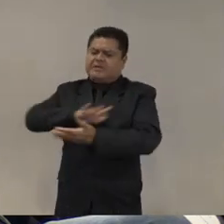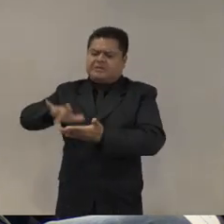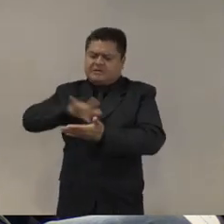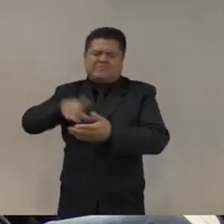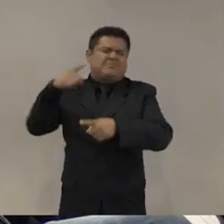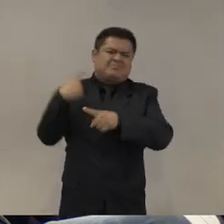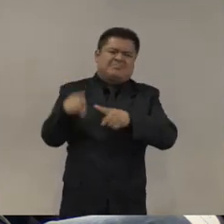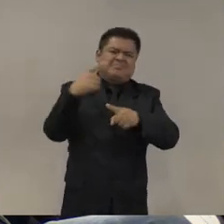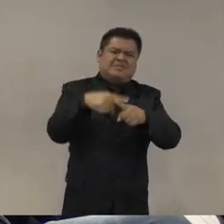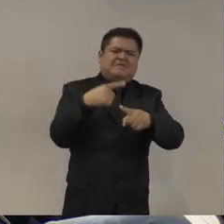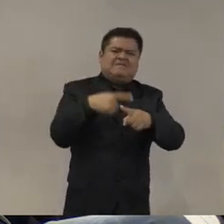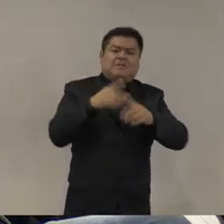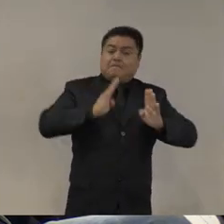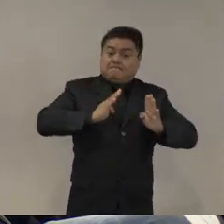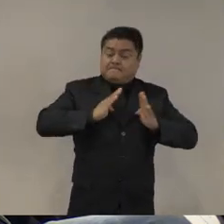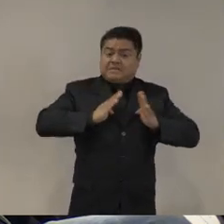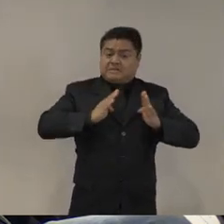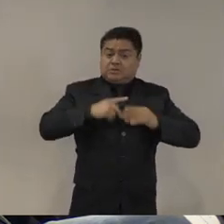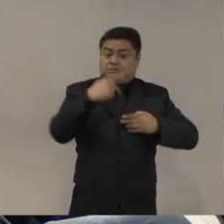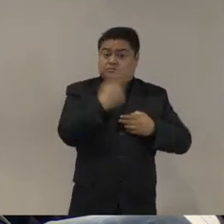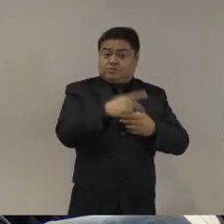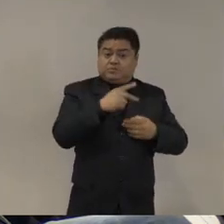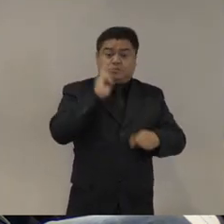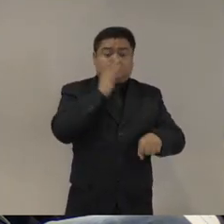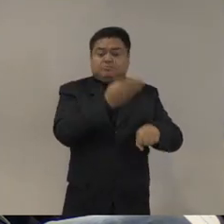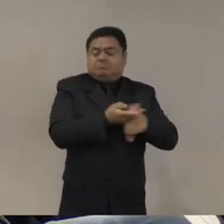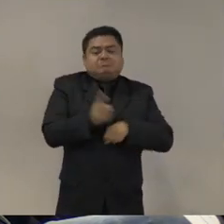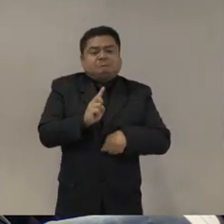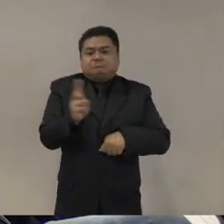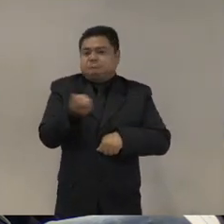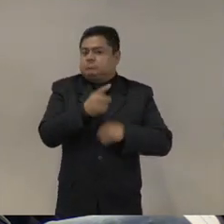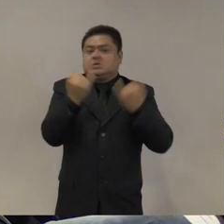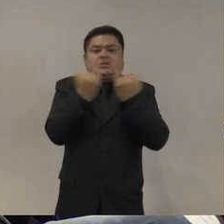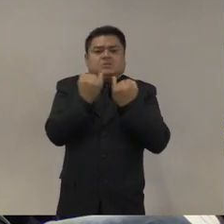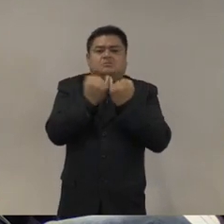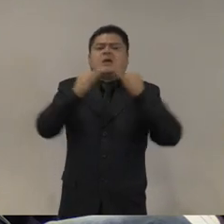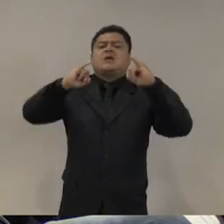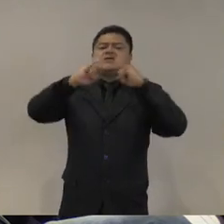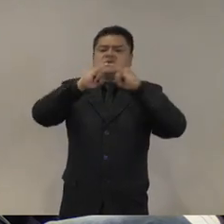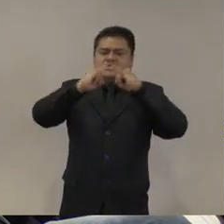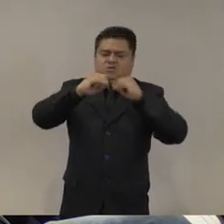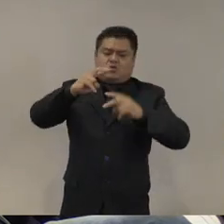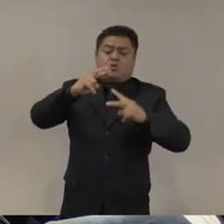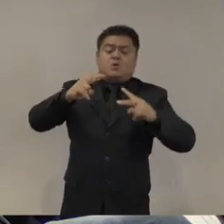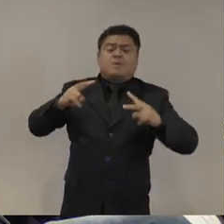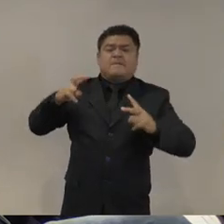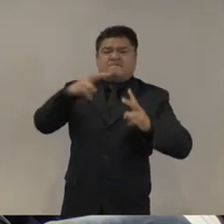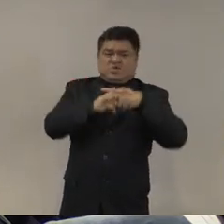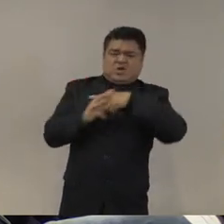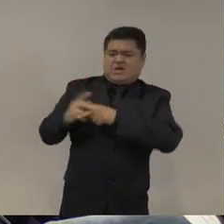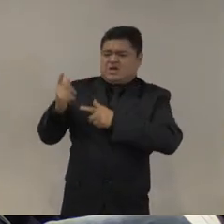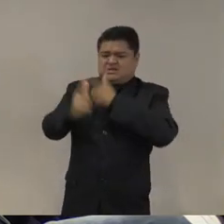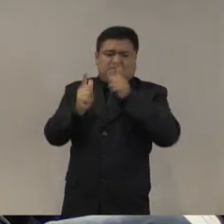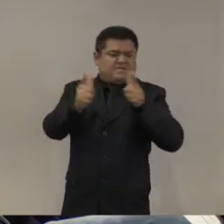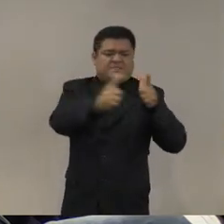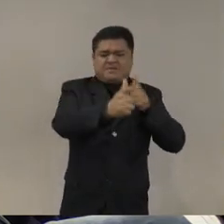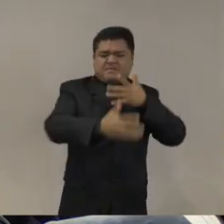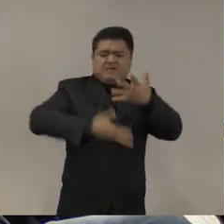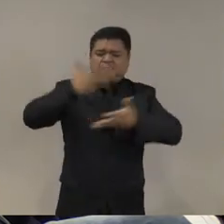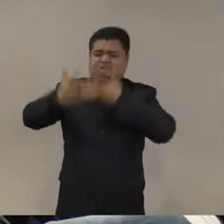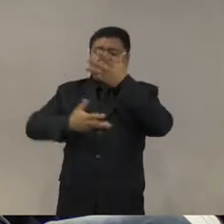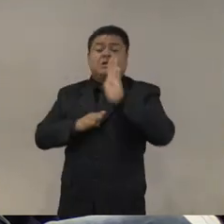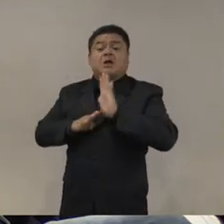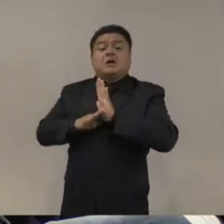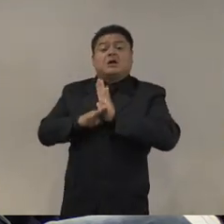exponencial de las violencias, la violencia institucional sí, pero también la violencia criminal, y la violencia estructural de la cual